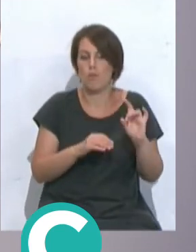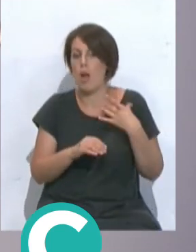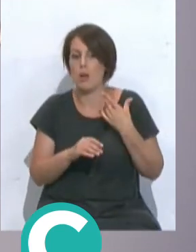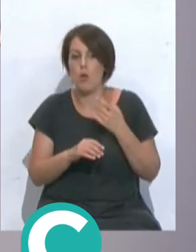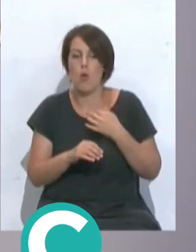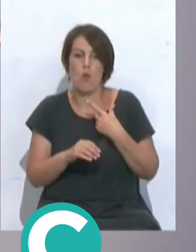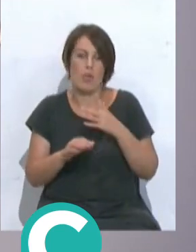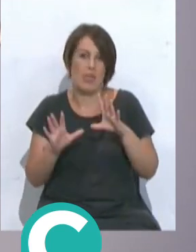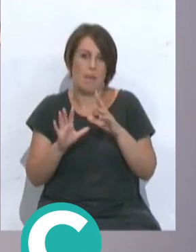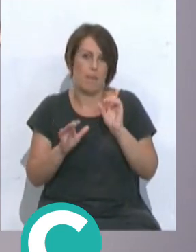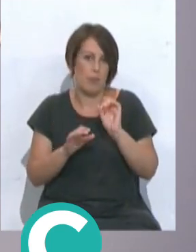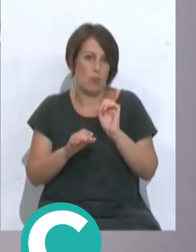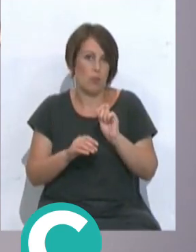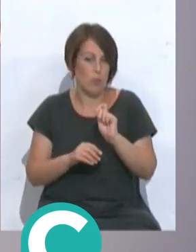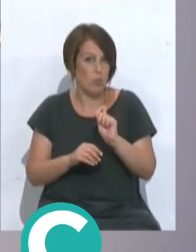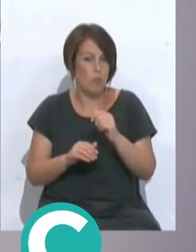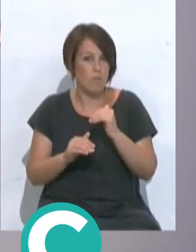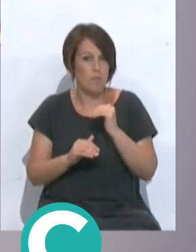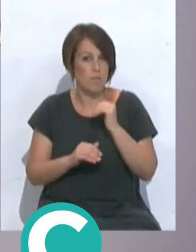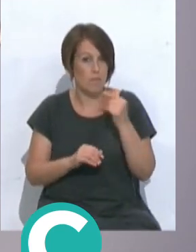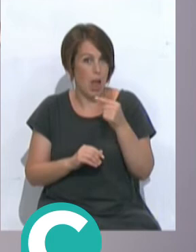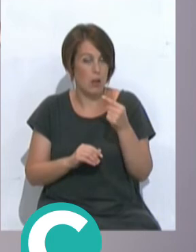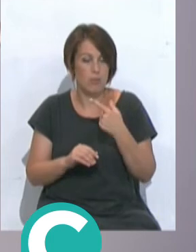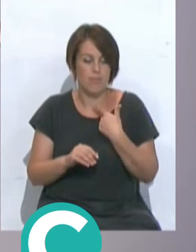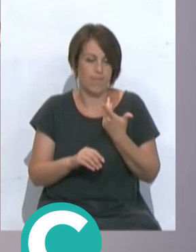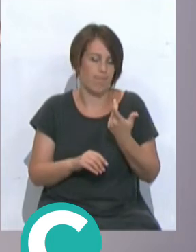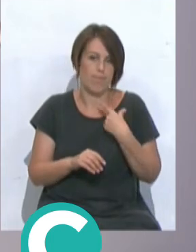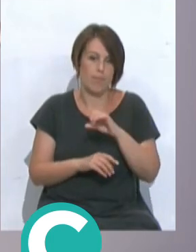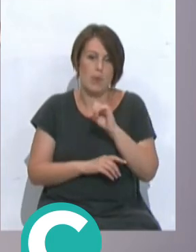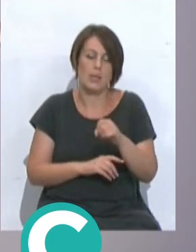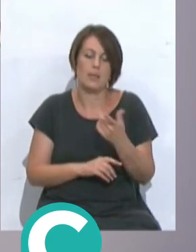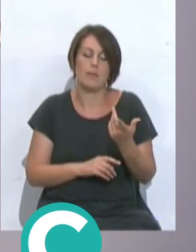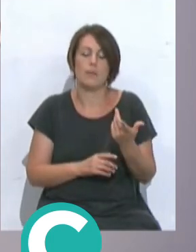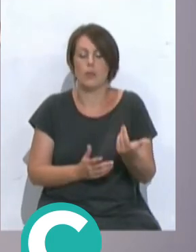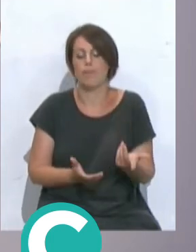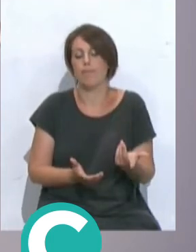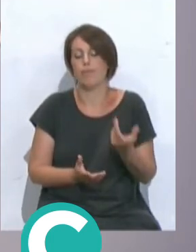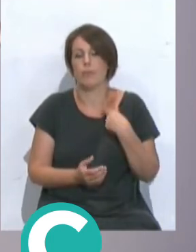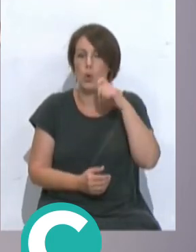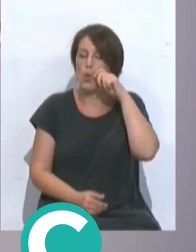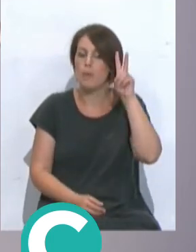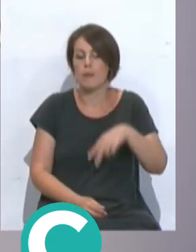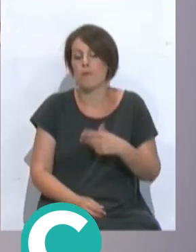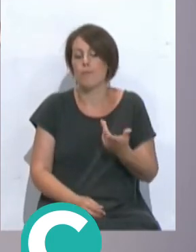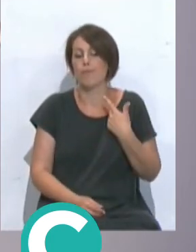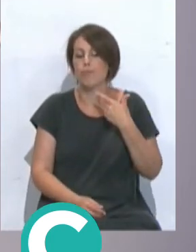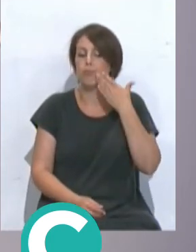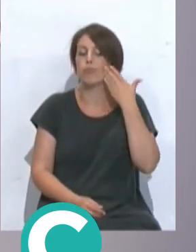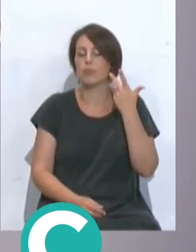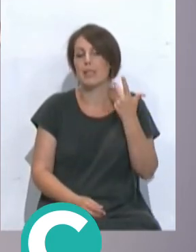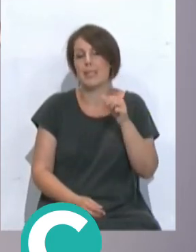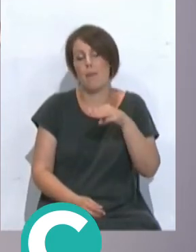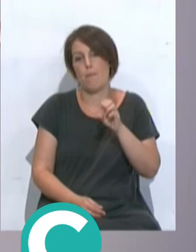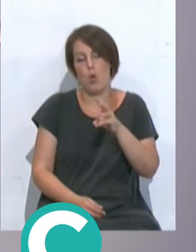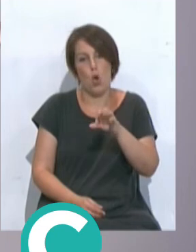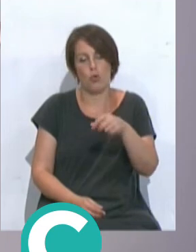sacan es cierto que una liga es mucho más complicada y debería desarrollarse más pero claro el reconocimiento que tiene y el prestigio tiene una Champions no